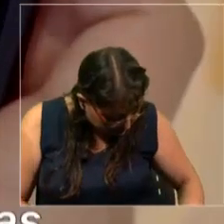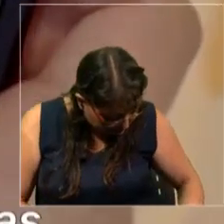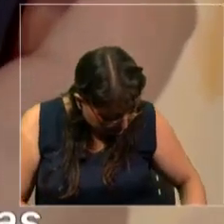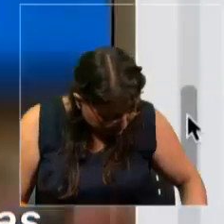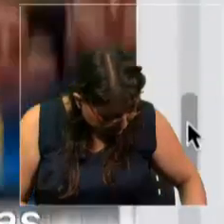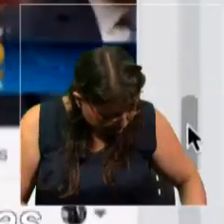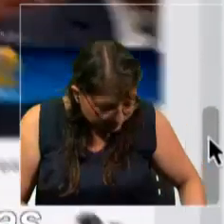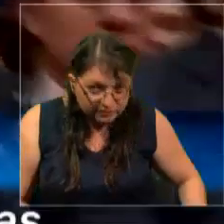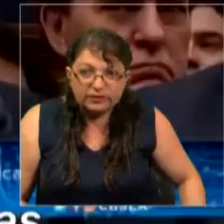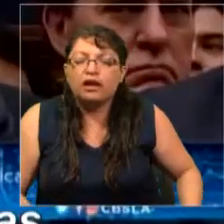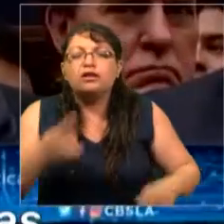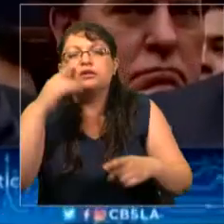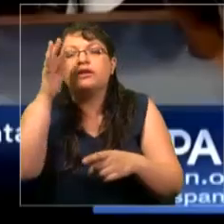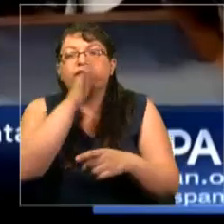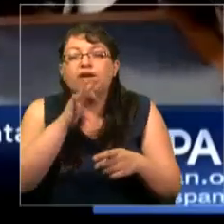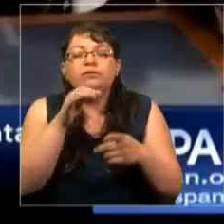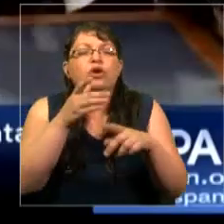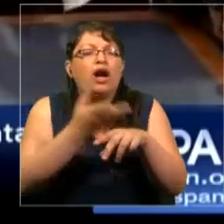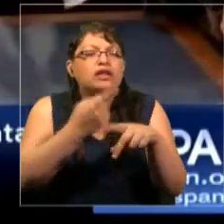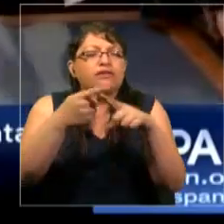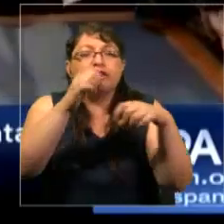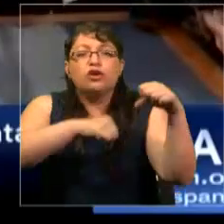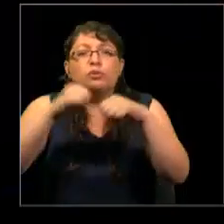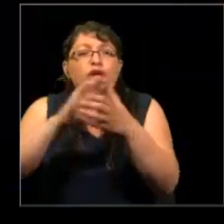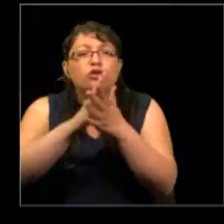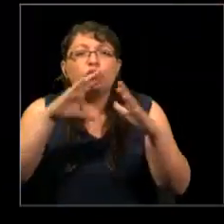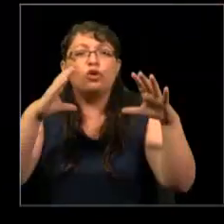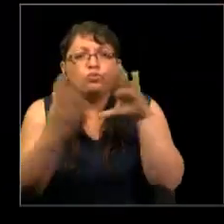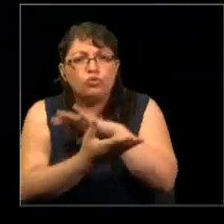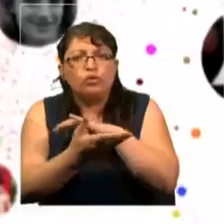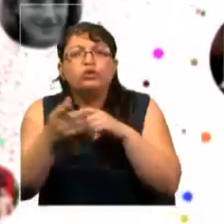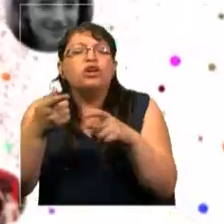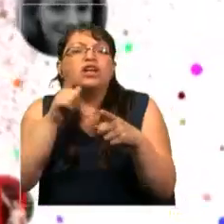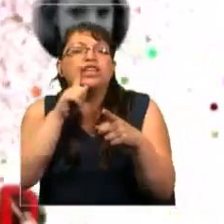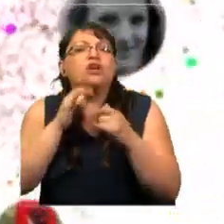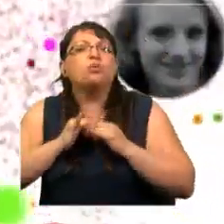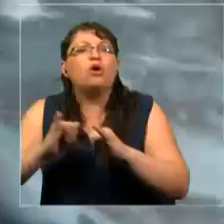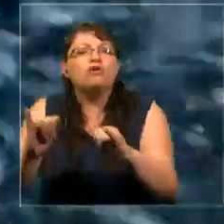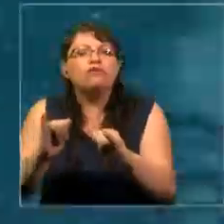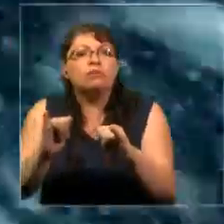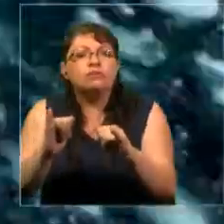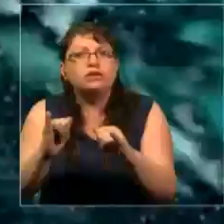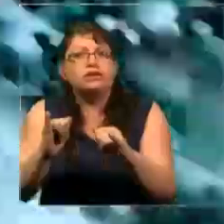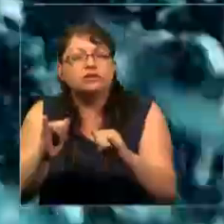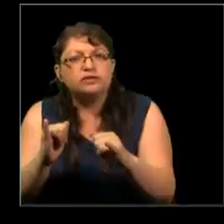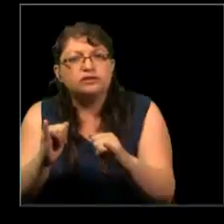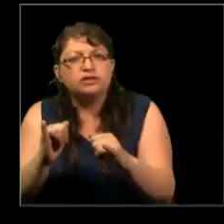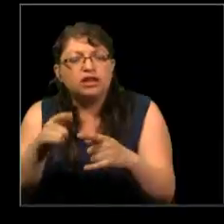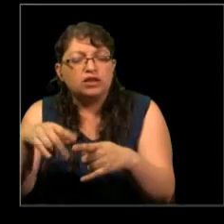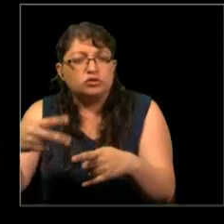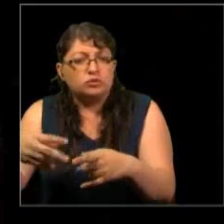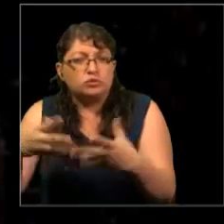and Facebook are the most powerful companies in the world is because last year data surpassed oil in value.